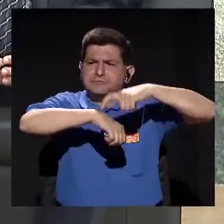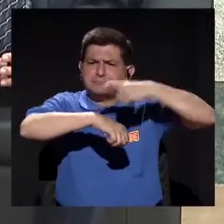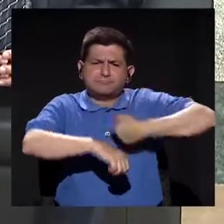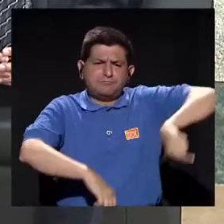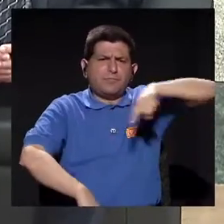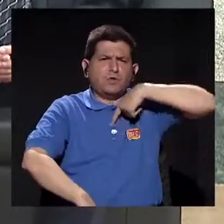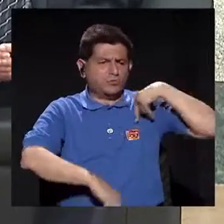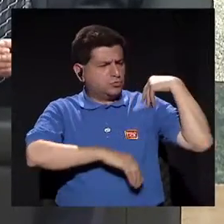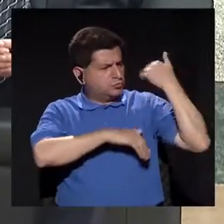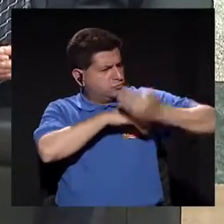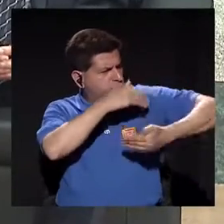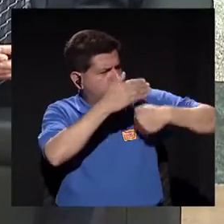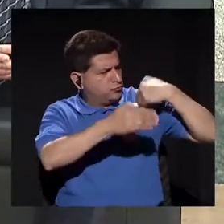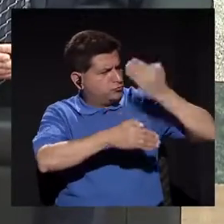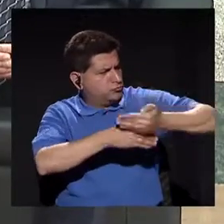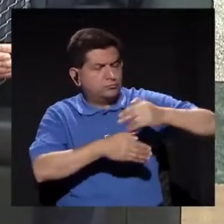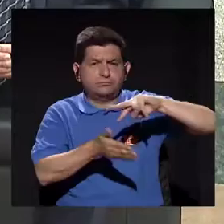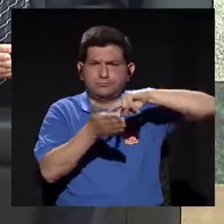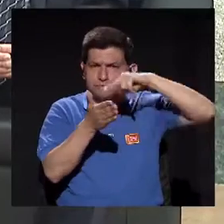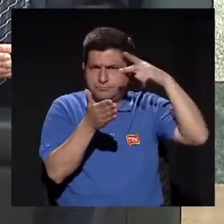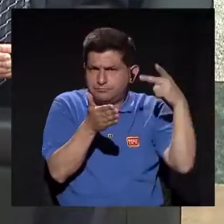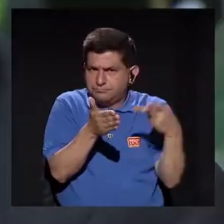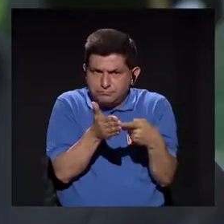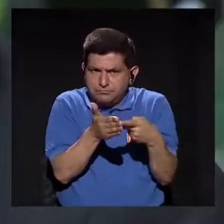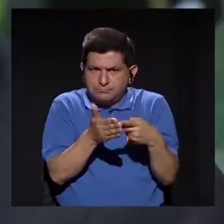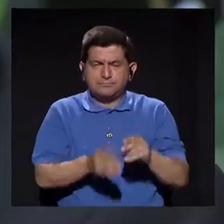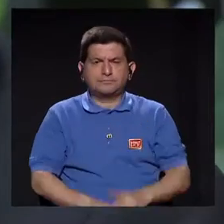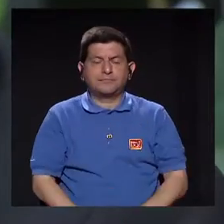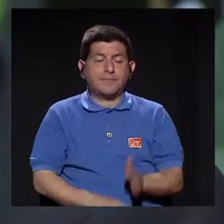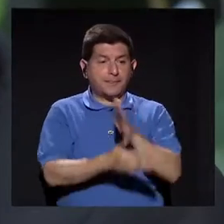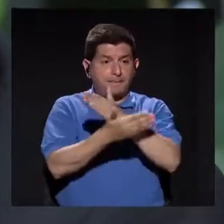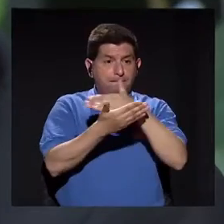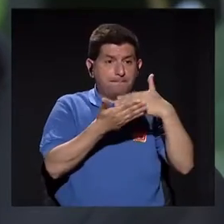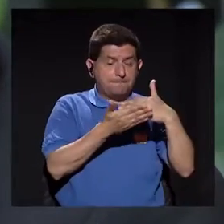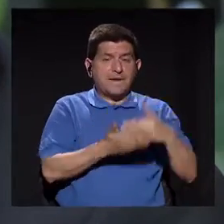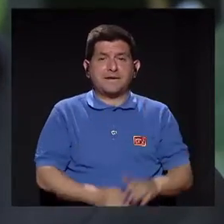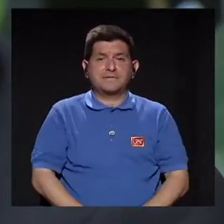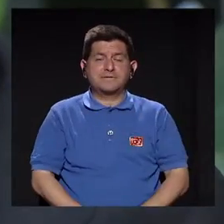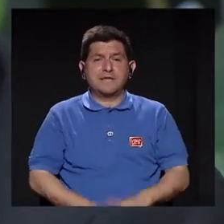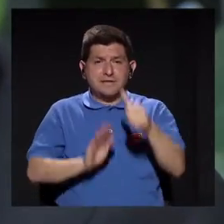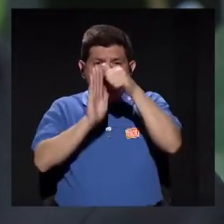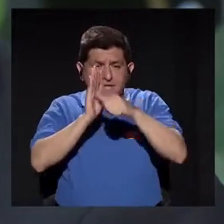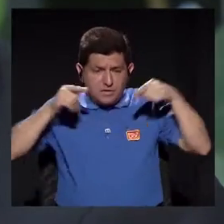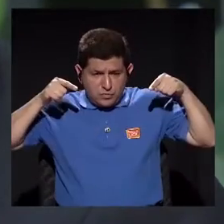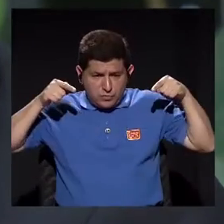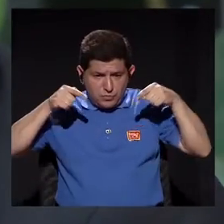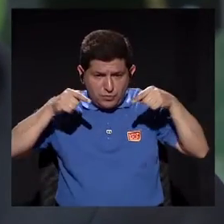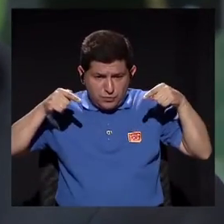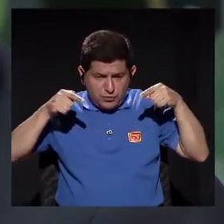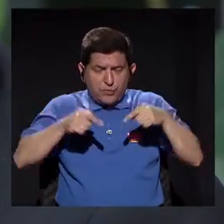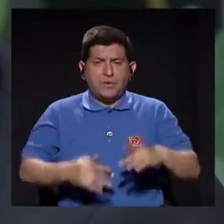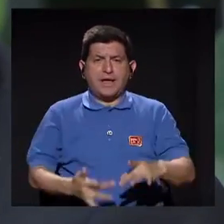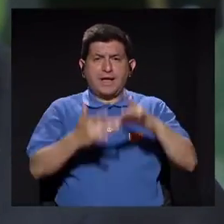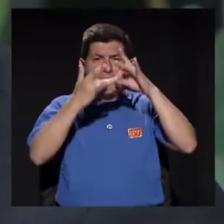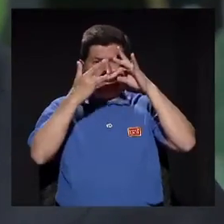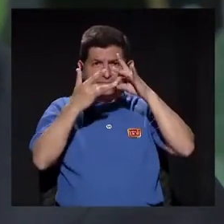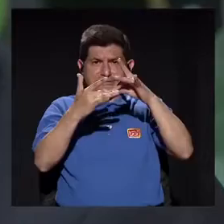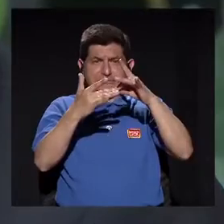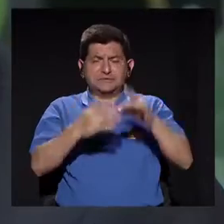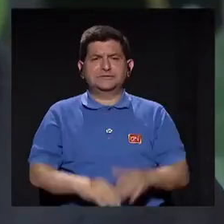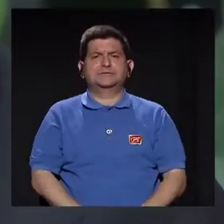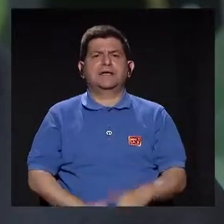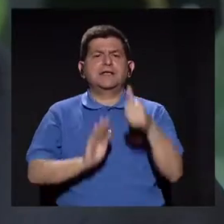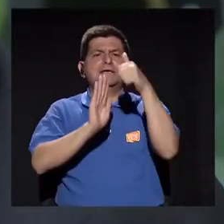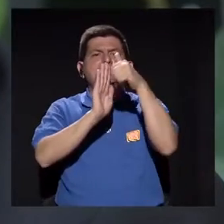día hemos evolucionado en ese sentido y la parte de la laparoscopía la dirigimos fundamentalmente